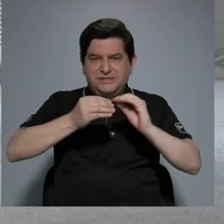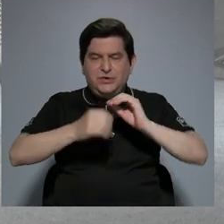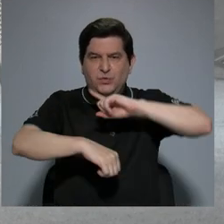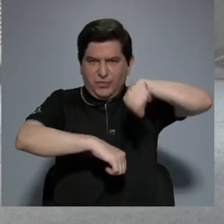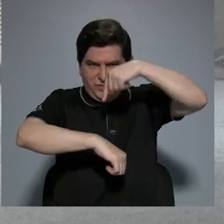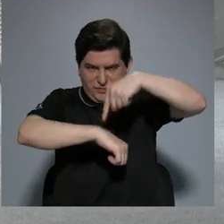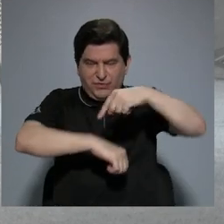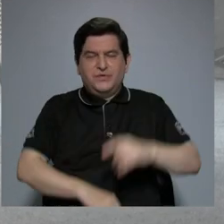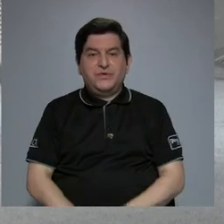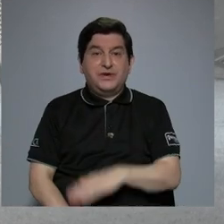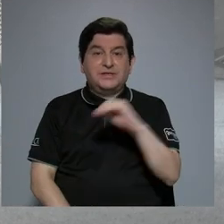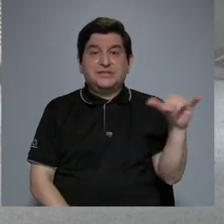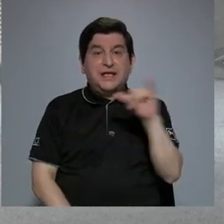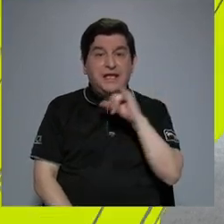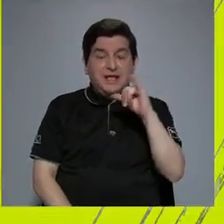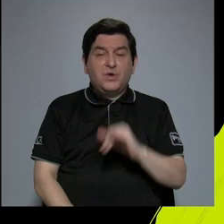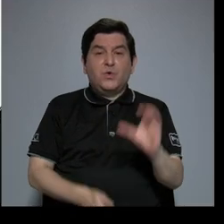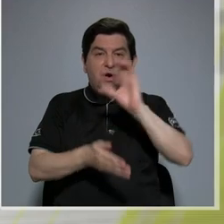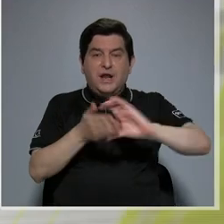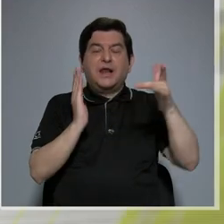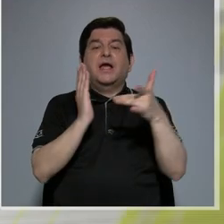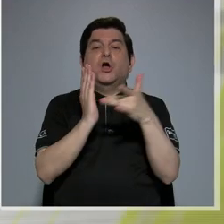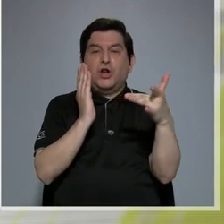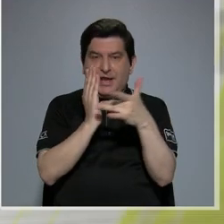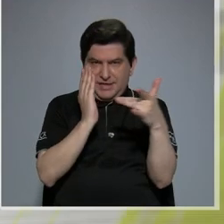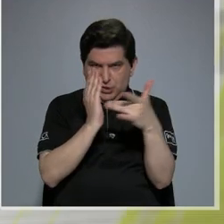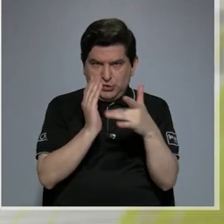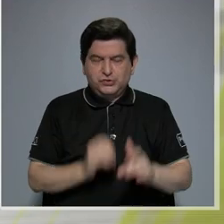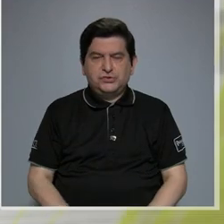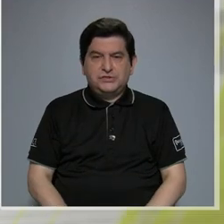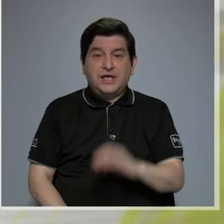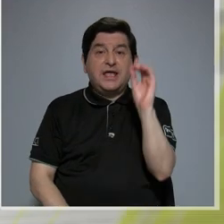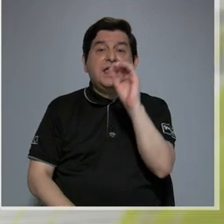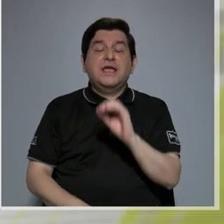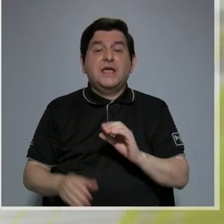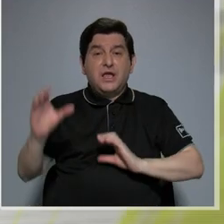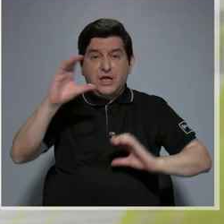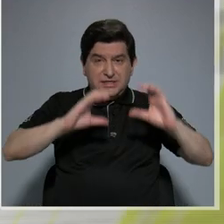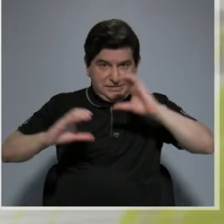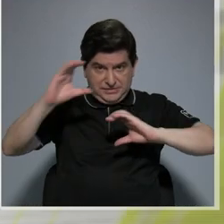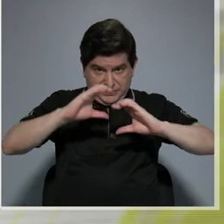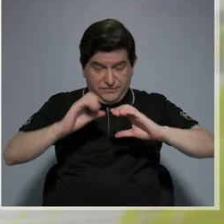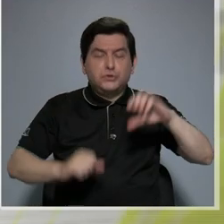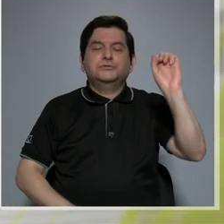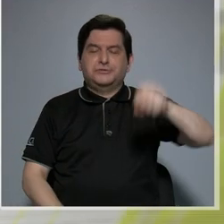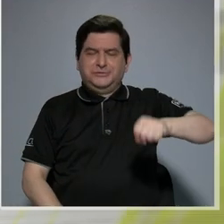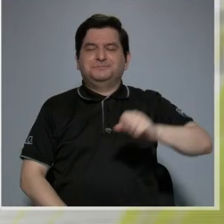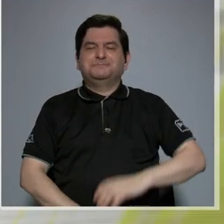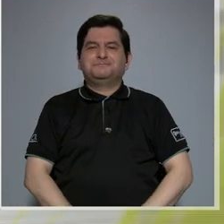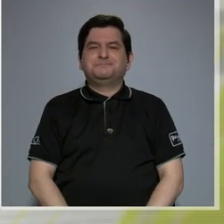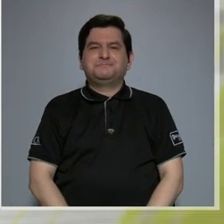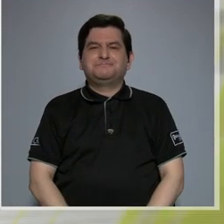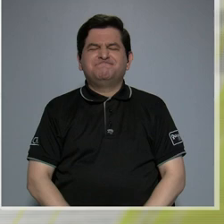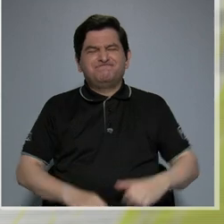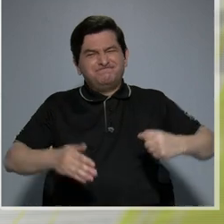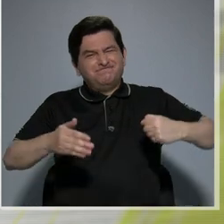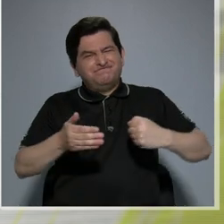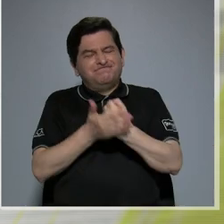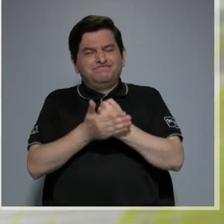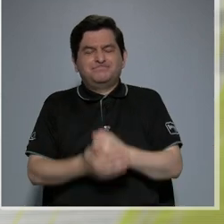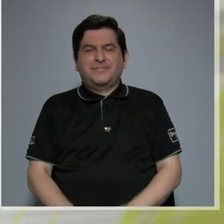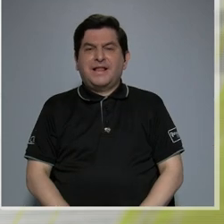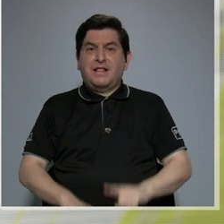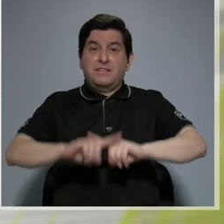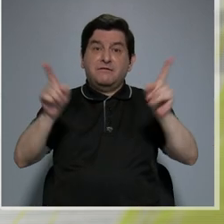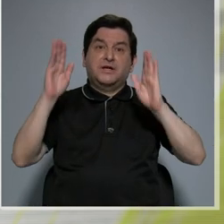Igual que los colegios técnicos. Y científicos. Y científicos. Sí. Lamentablemente, son